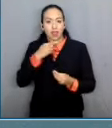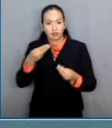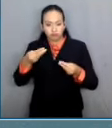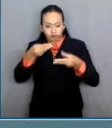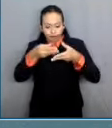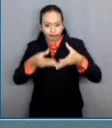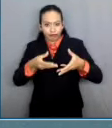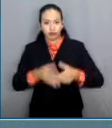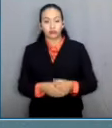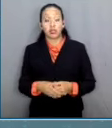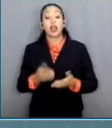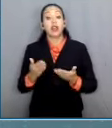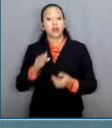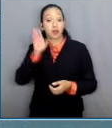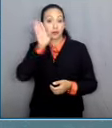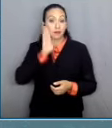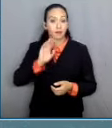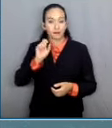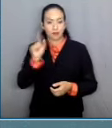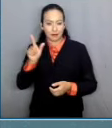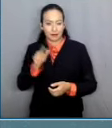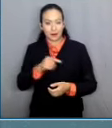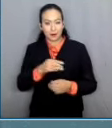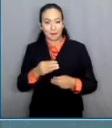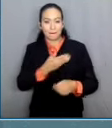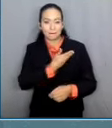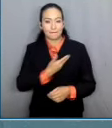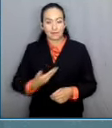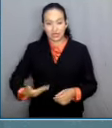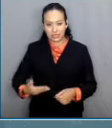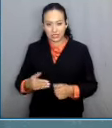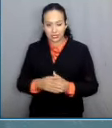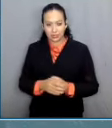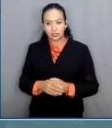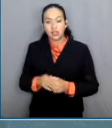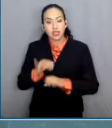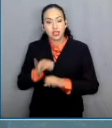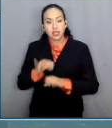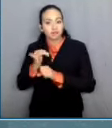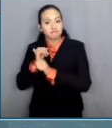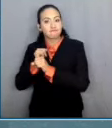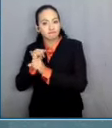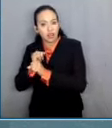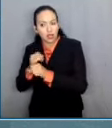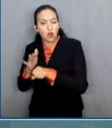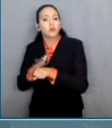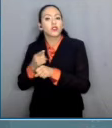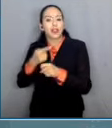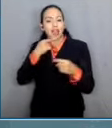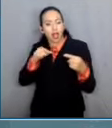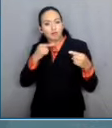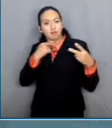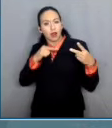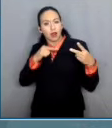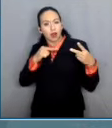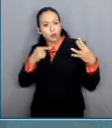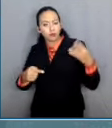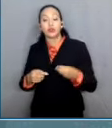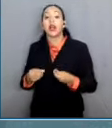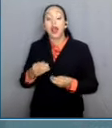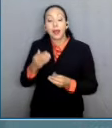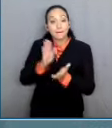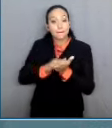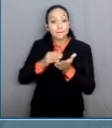Consejo de la Judicatura Federal se ha iniciado una investigación de oficio ante la filtración de un archivo que contenía la propuesta de